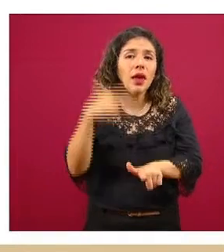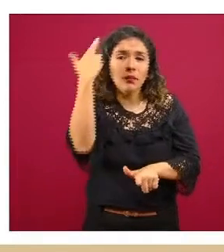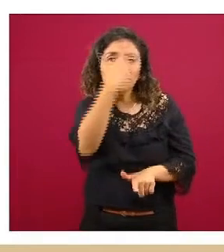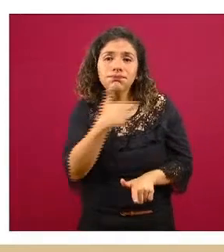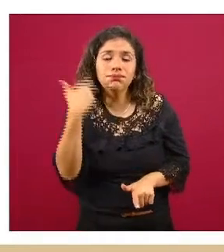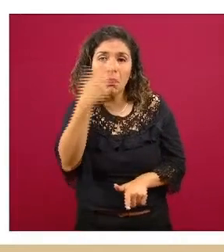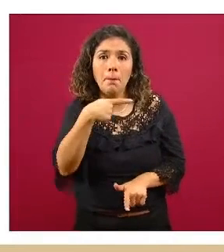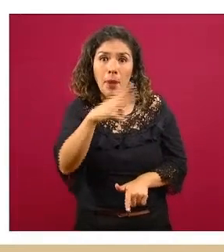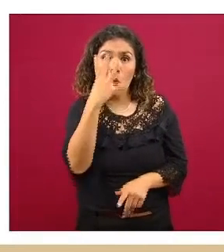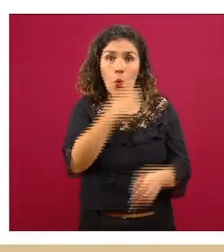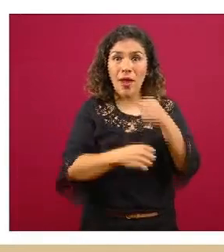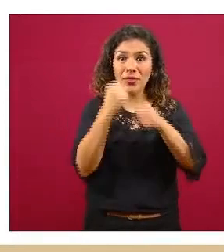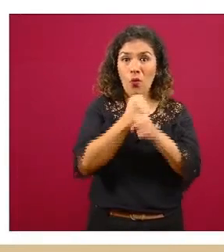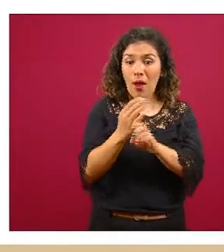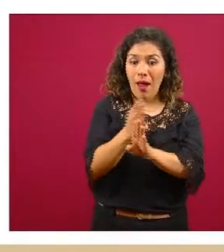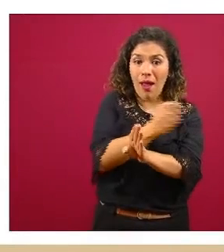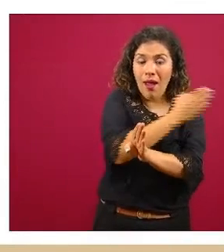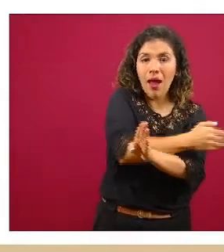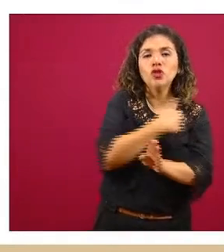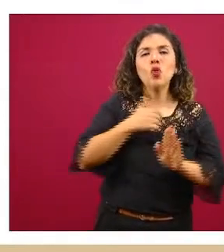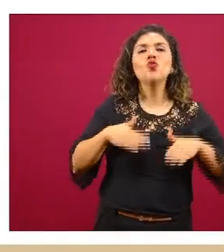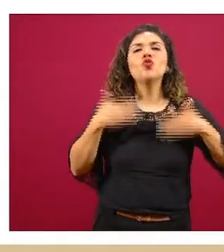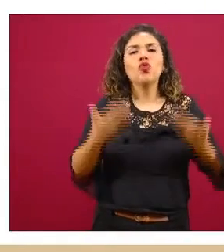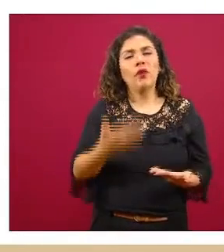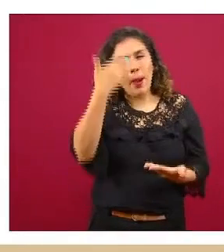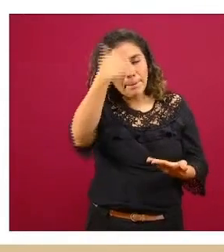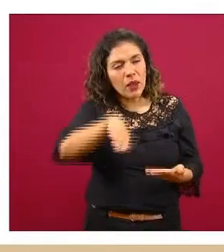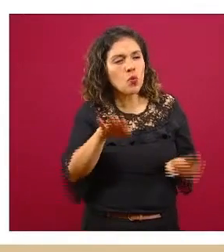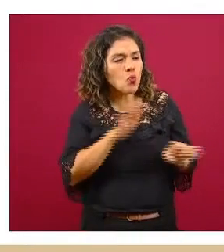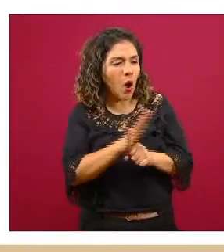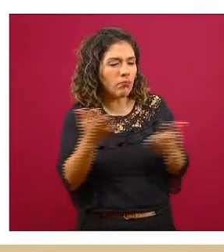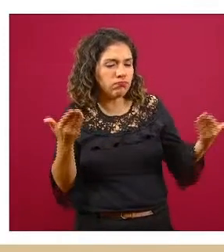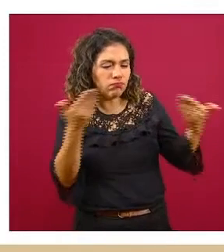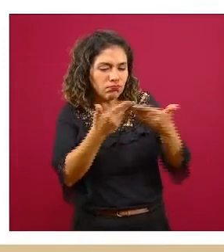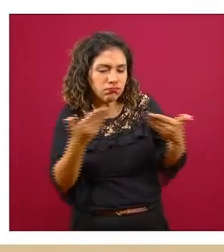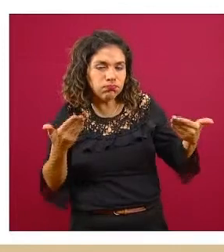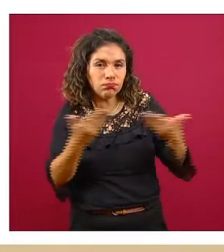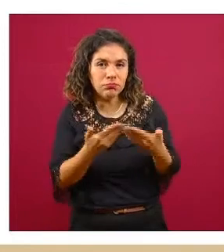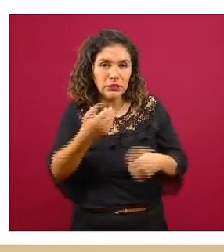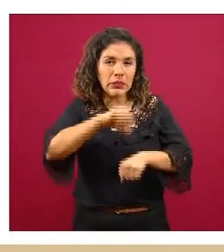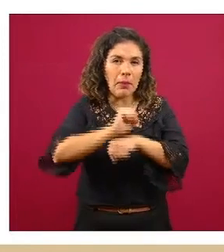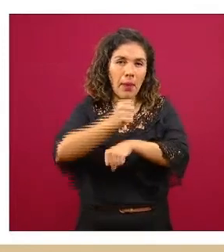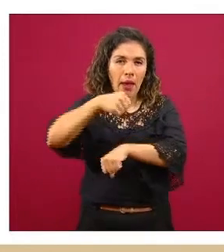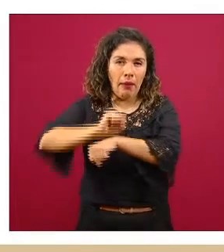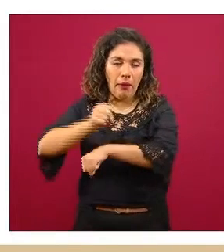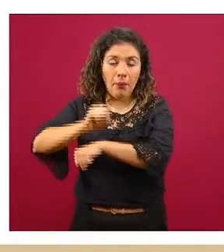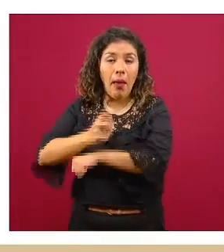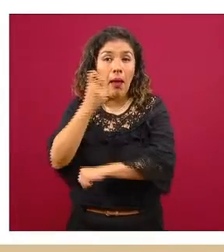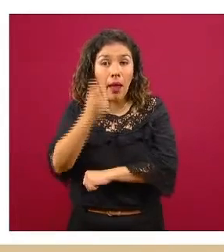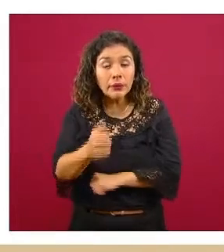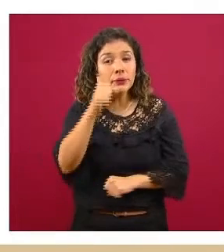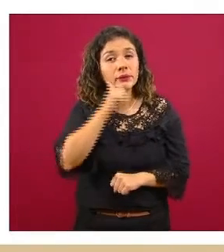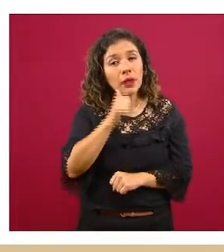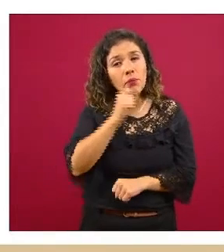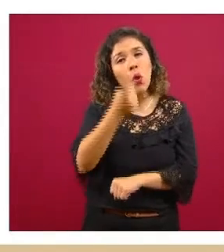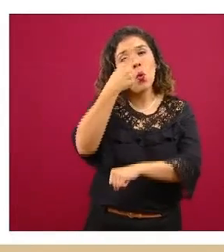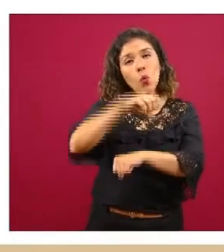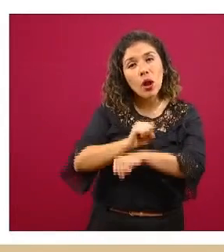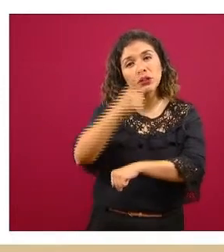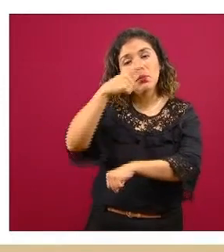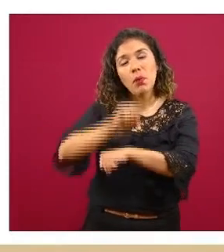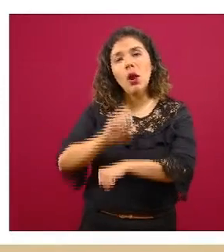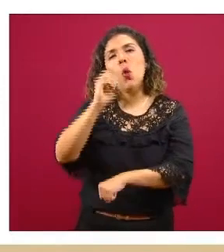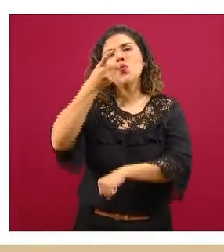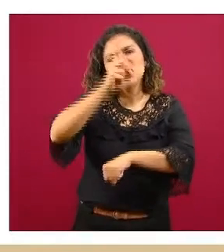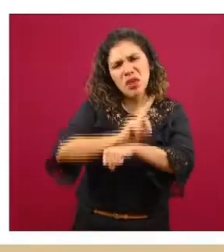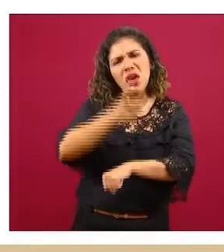años tenemos la confianza de saber cuántas muertes se hubieran esperado en cada una de las semanas y así para cada semana o lo podemos hacer